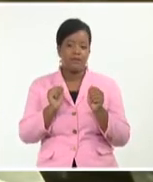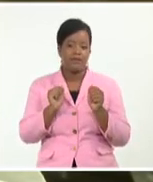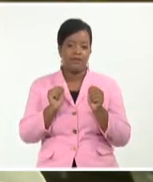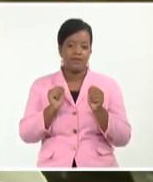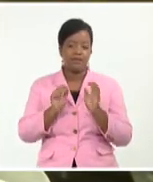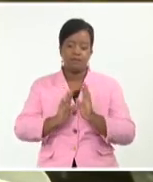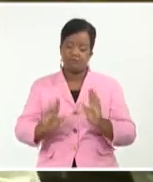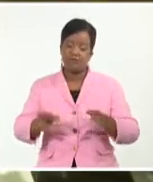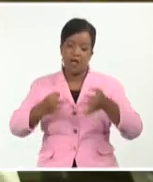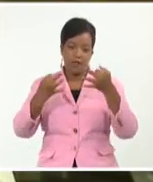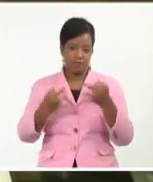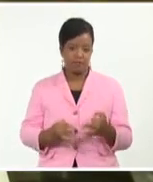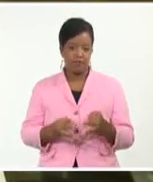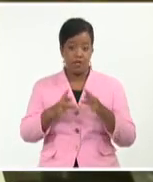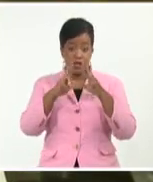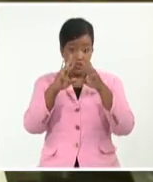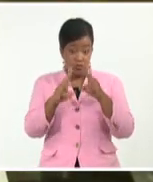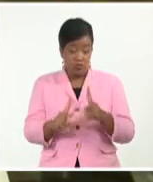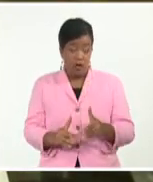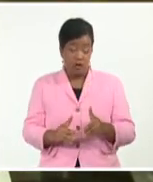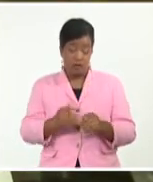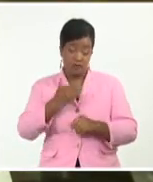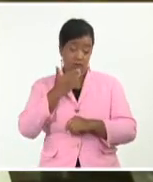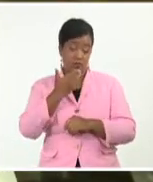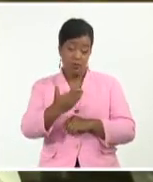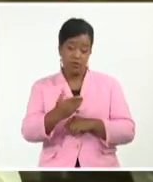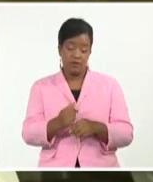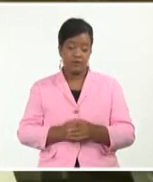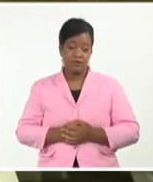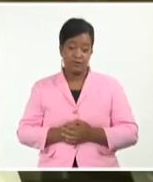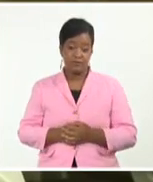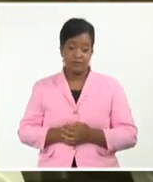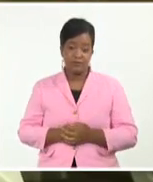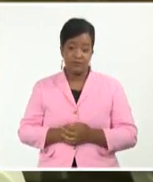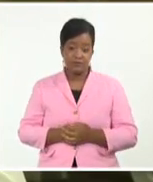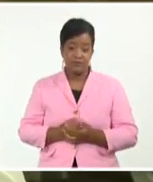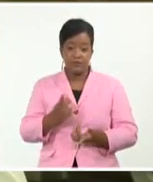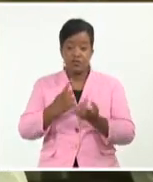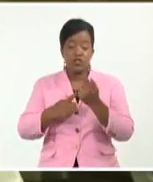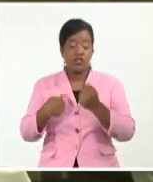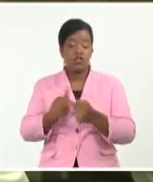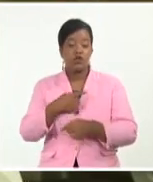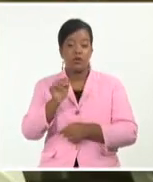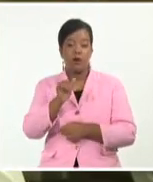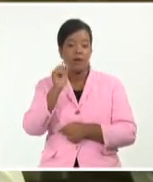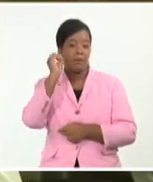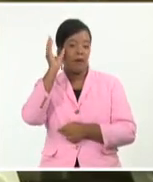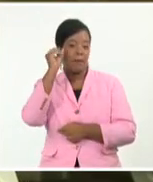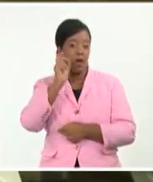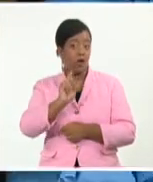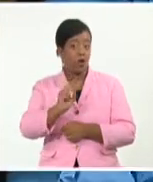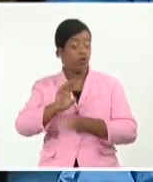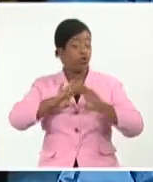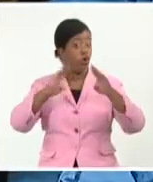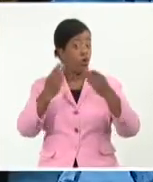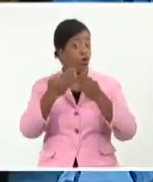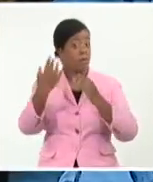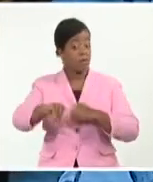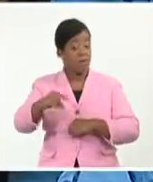etc., los resultados son los que estamos recogiendo. O sea, no hay nada improvisado, todo es con mucha ciencia detrás.